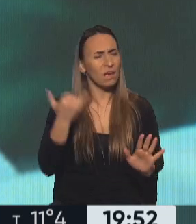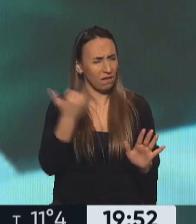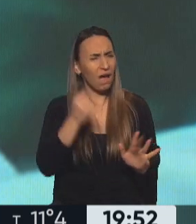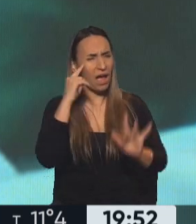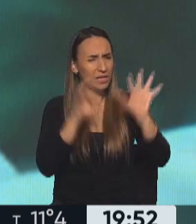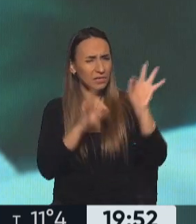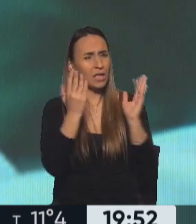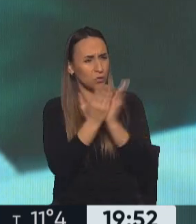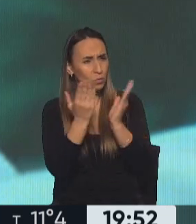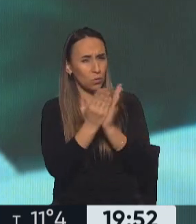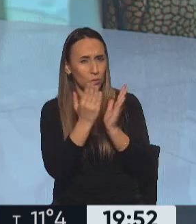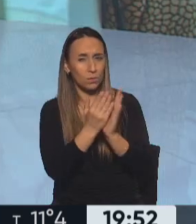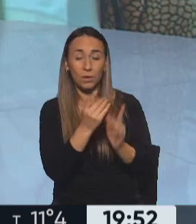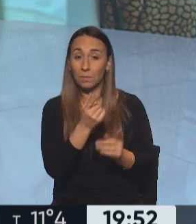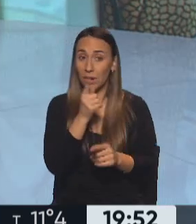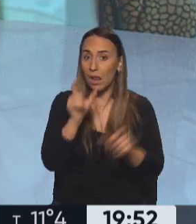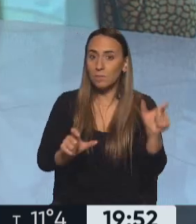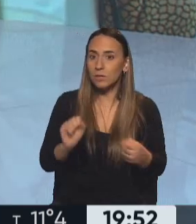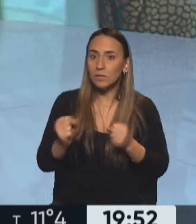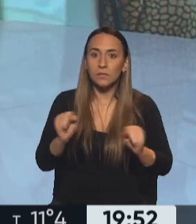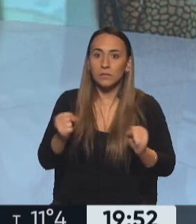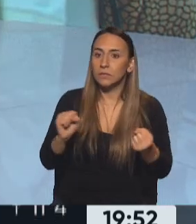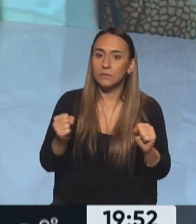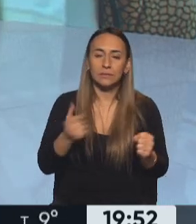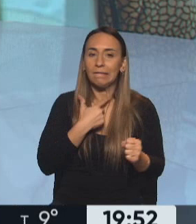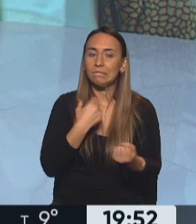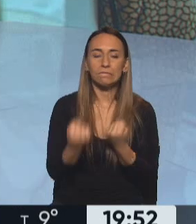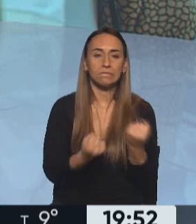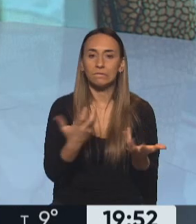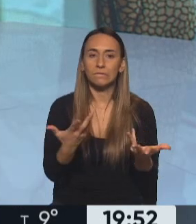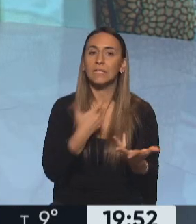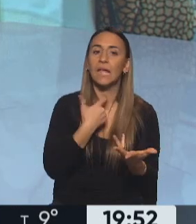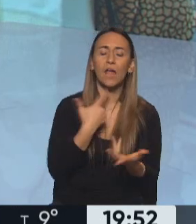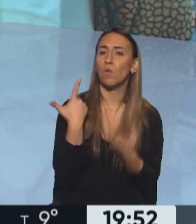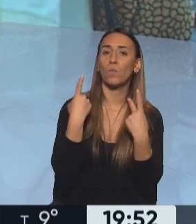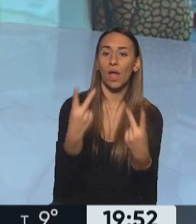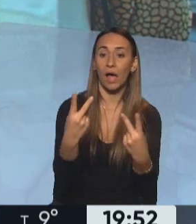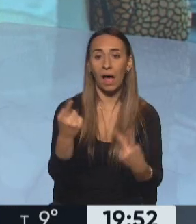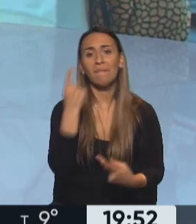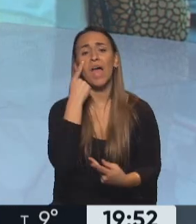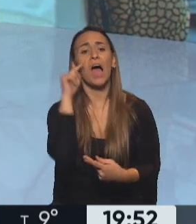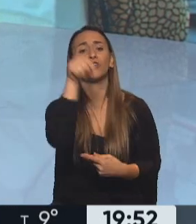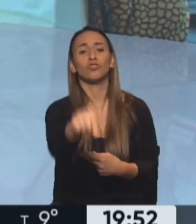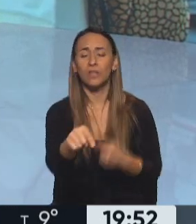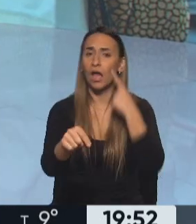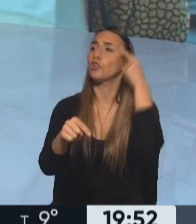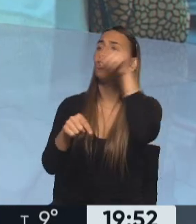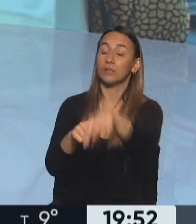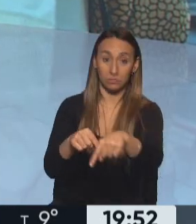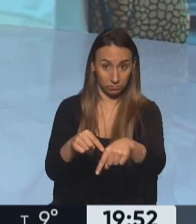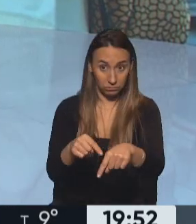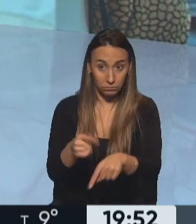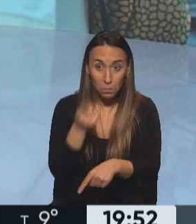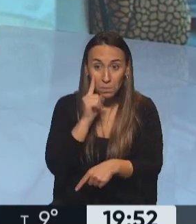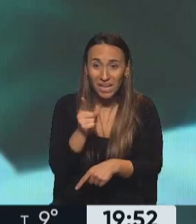también, ¿no, doctor? gente se desespera, que se acaba el planeta la semana que viene y quieren todos decir, ah, voy a conocer tal lado, tal otro y no saben el